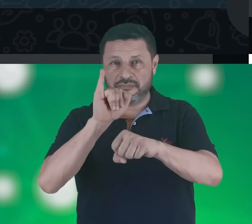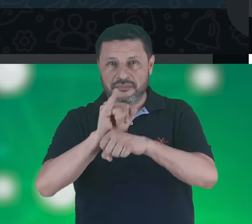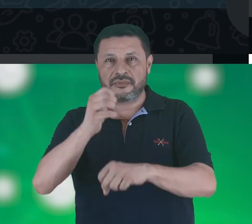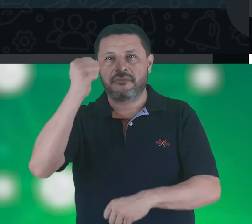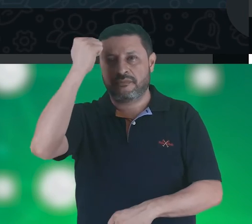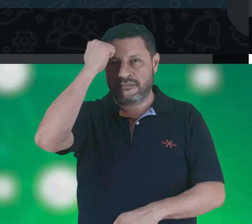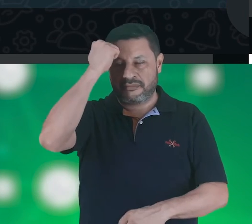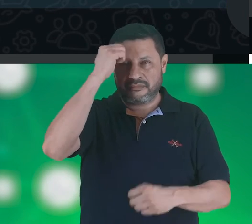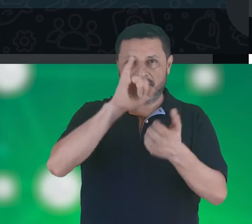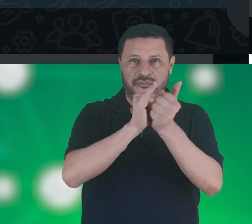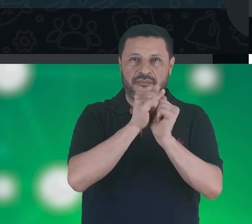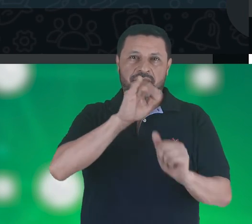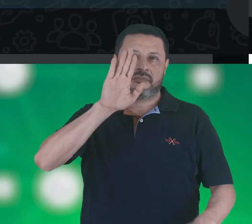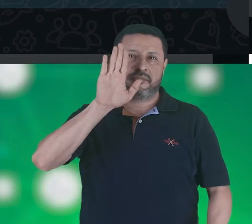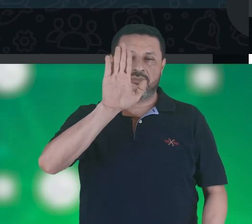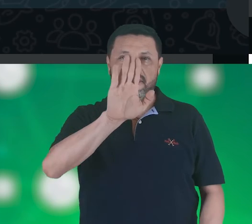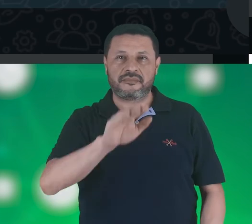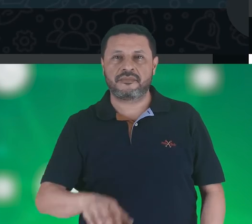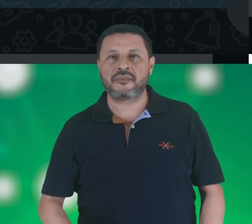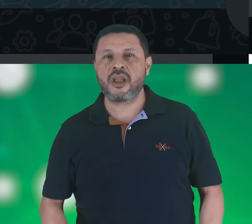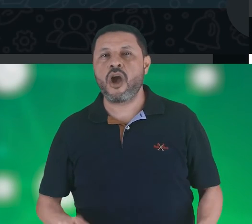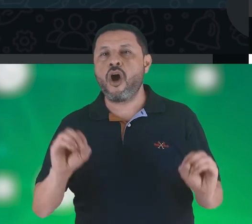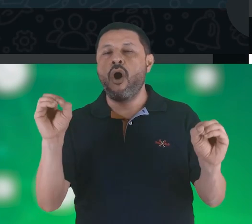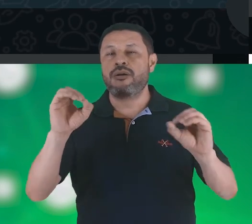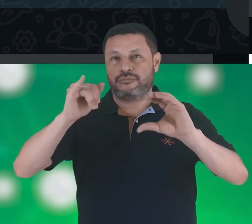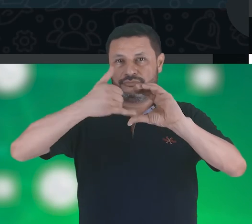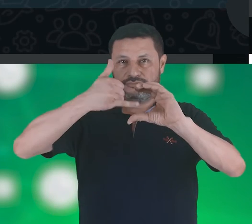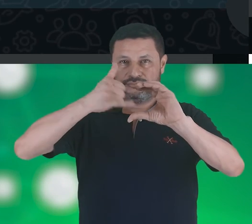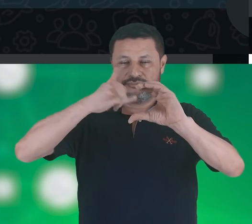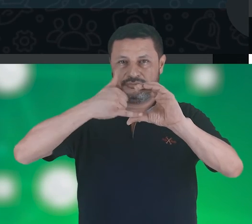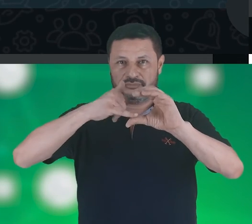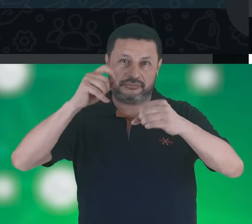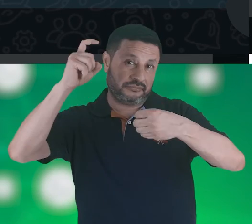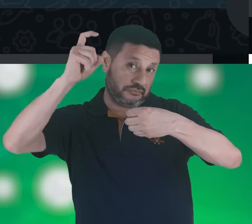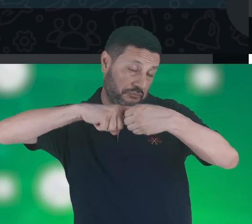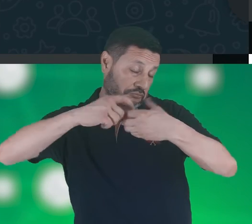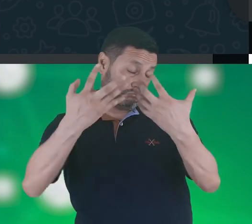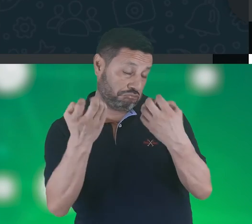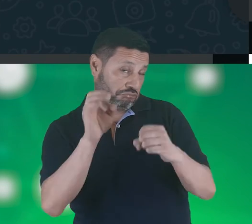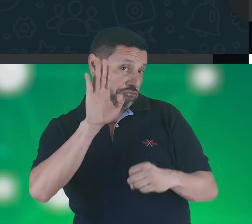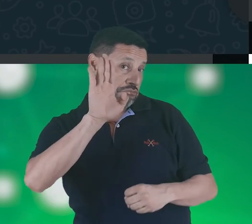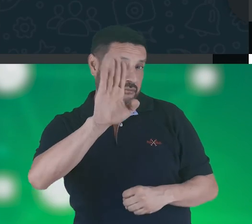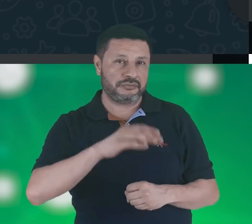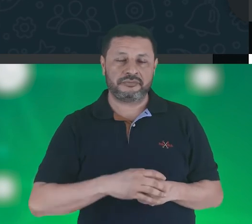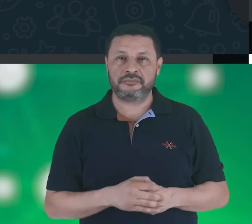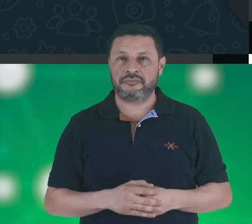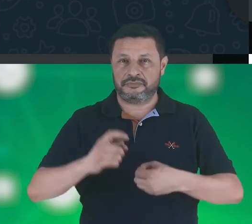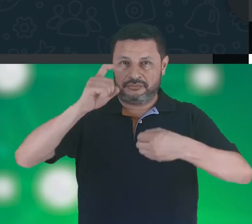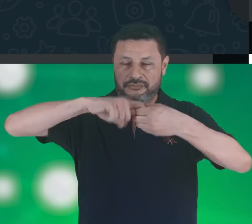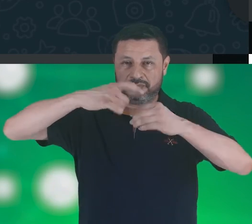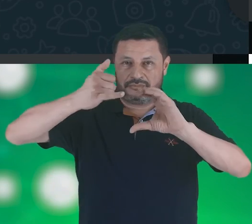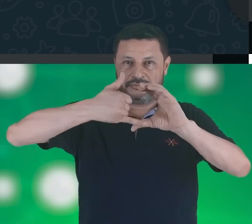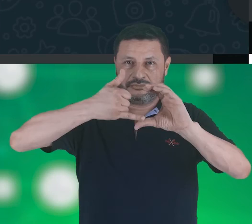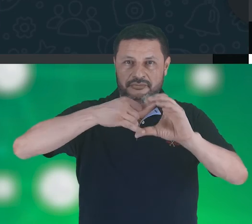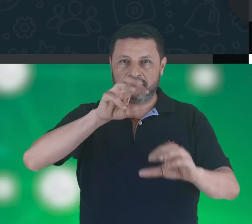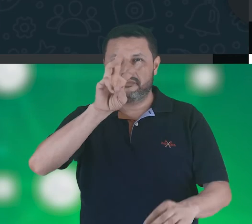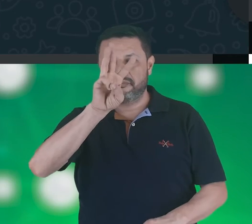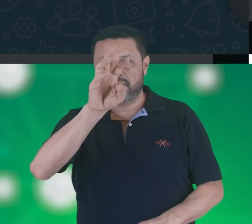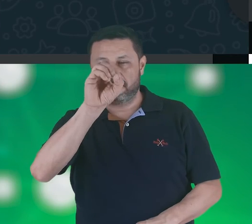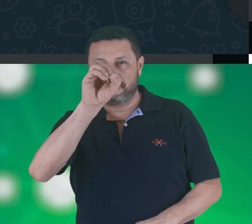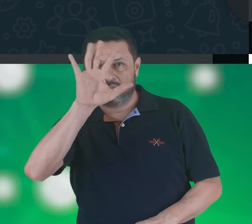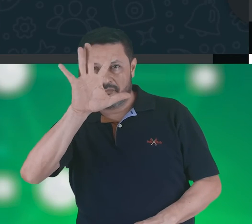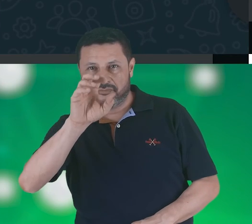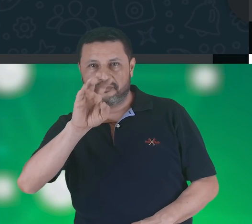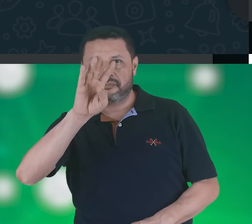con el facilitador de tu institución, o solicita el formulario de inscripción por WhatsApp al